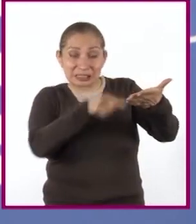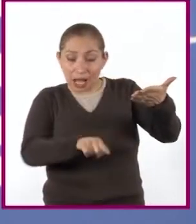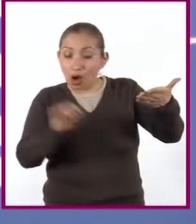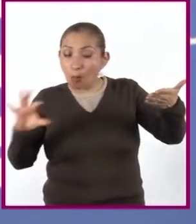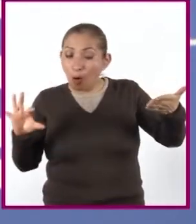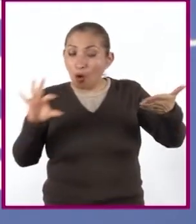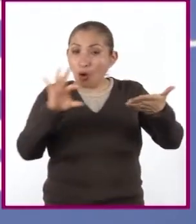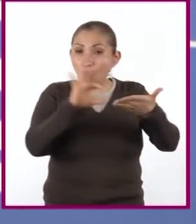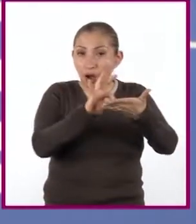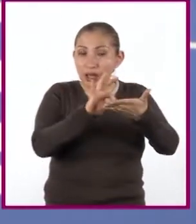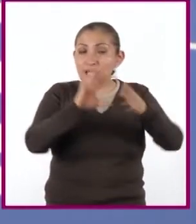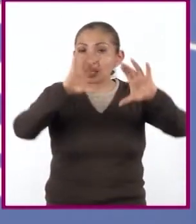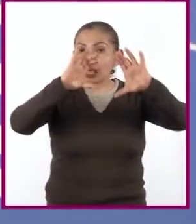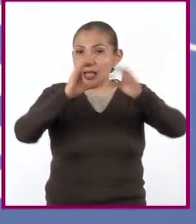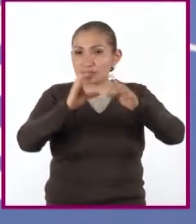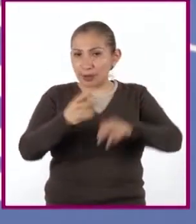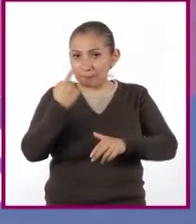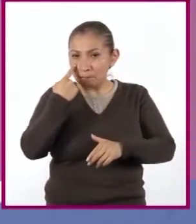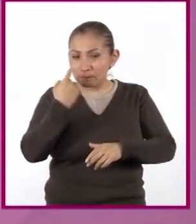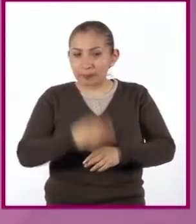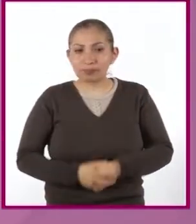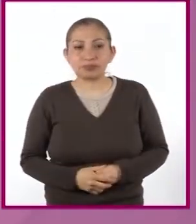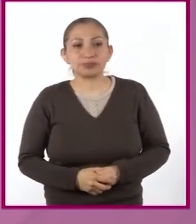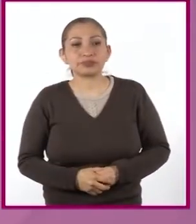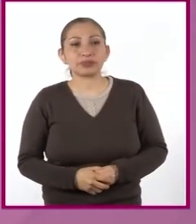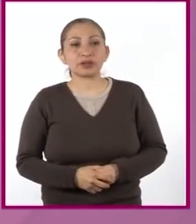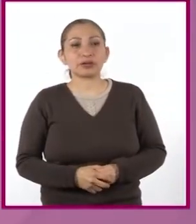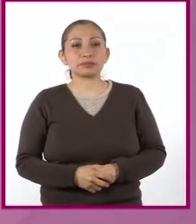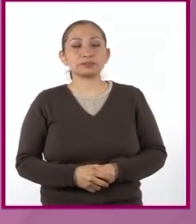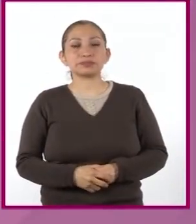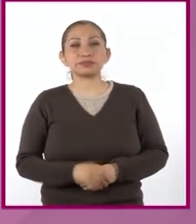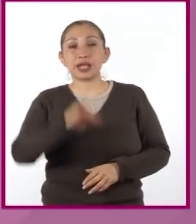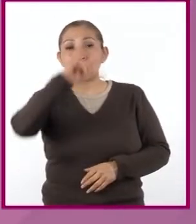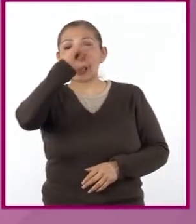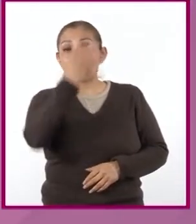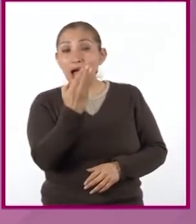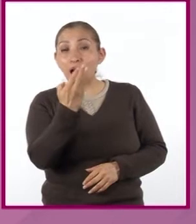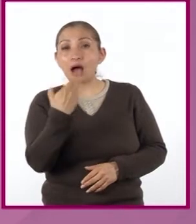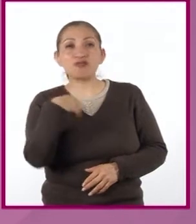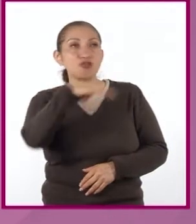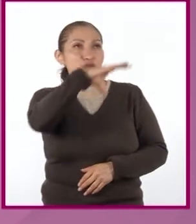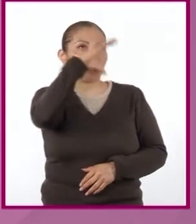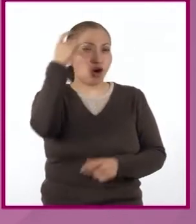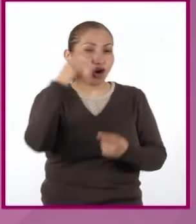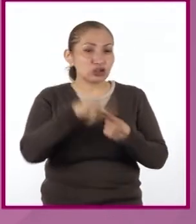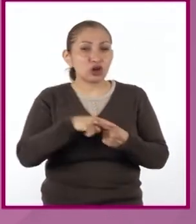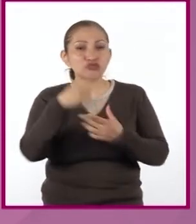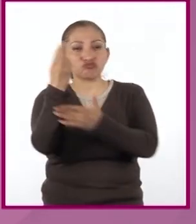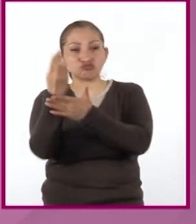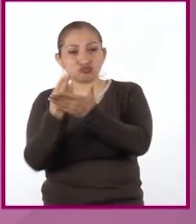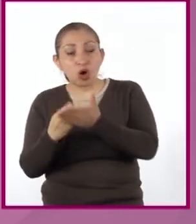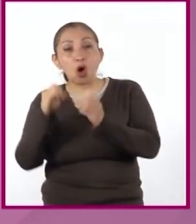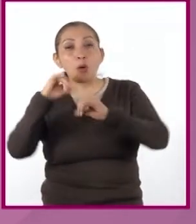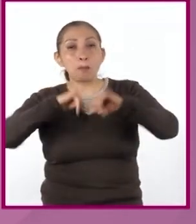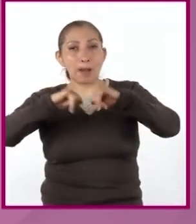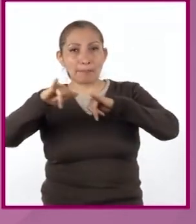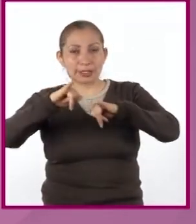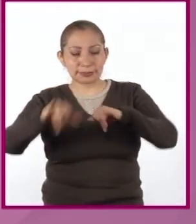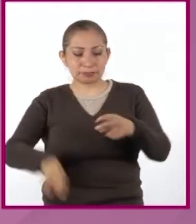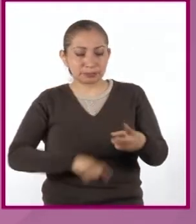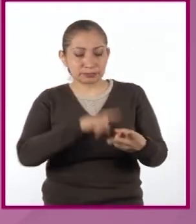clasificar de la siguiente manera. Imágenes como fotografías, ilustraciones o mapas.